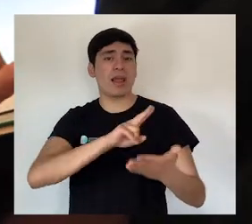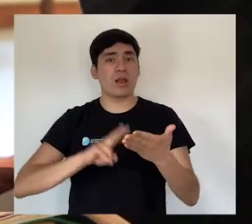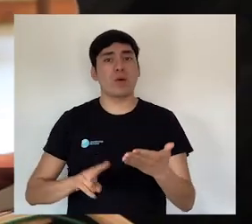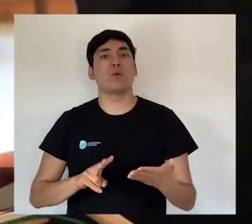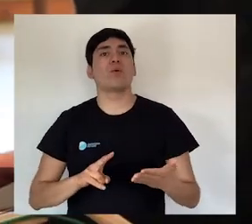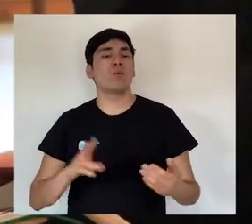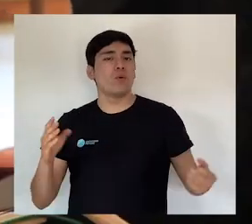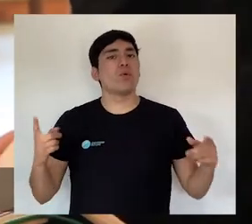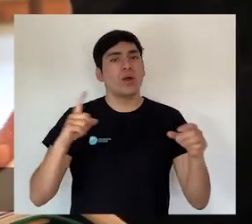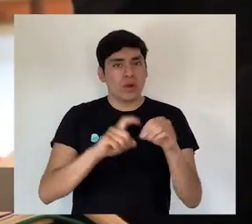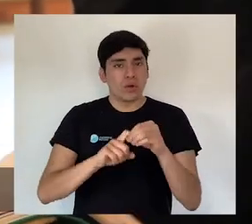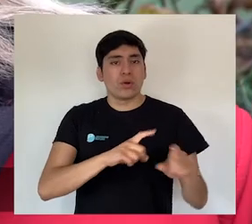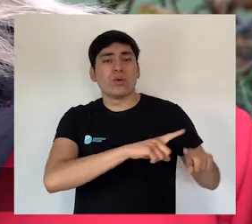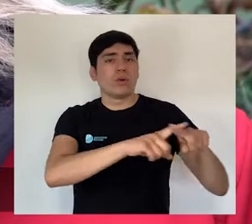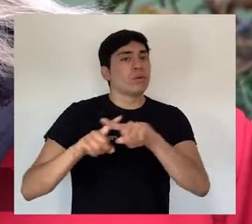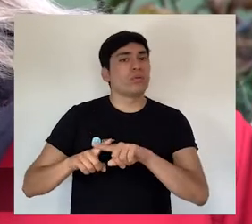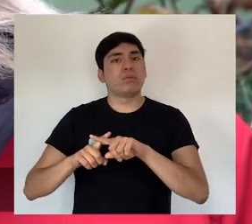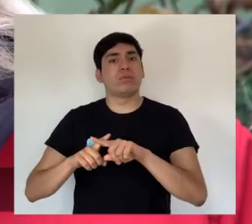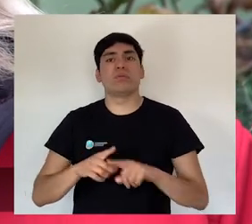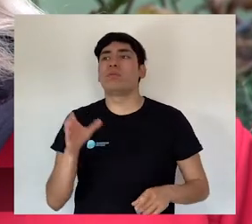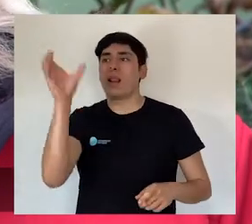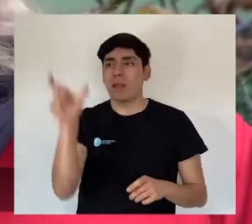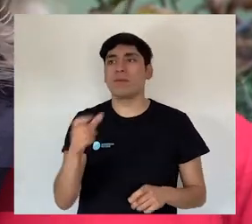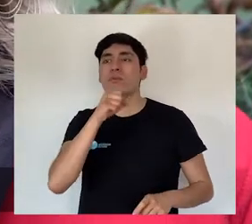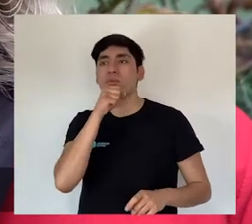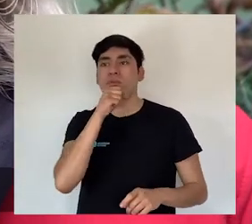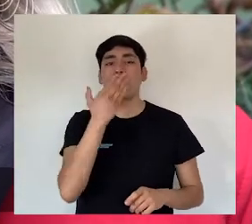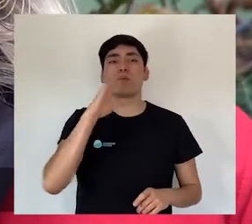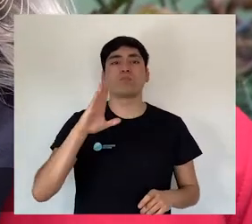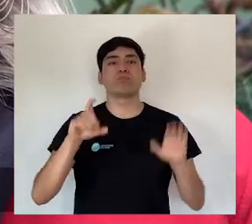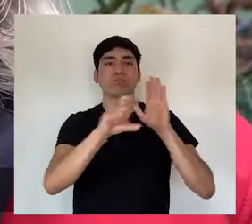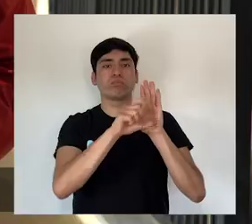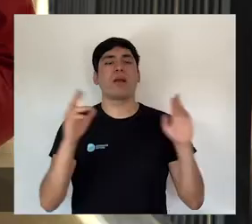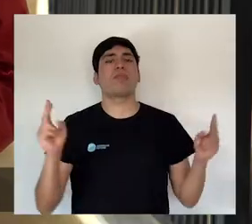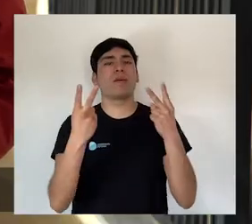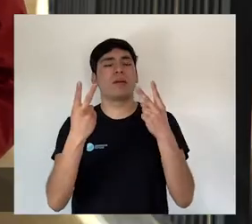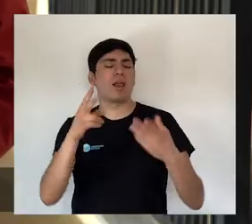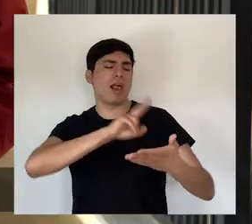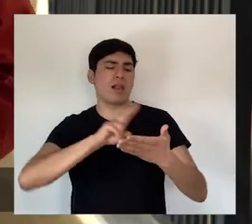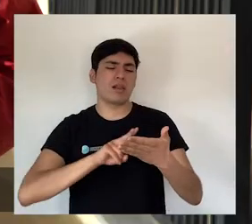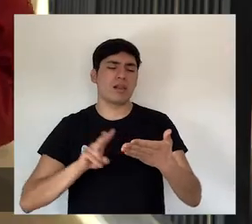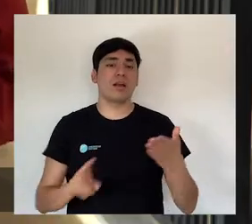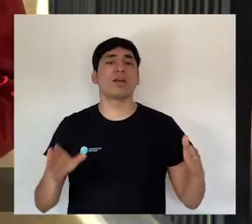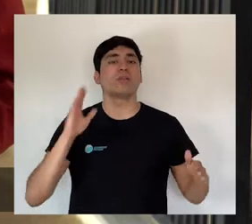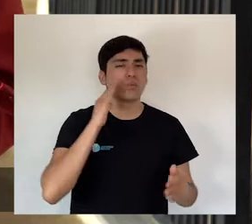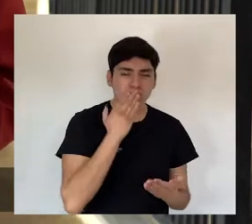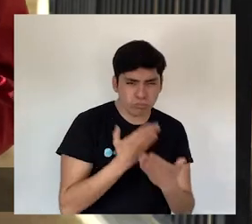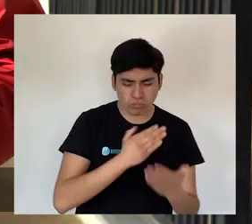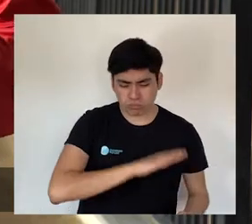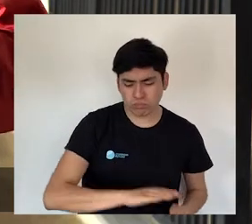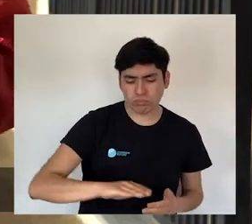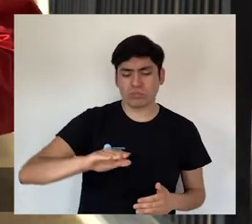participación social y el envejecimiento activo, brindándole a las personas mayores una mejor calidad de vida. La lectura desde la temprana edad